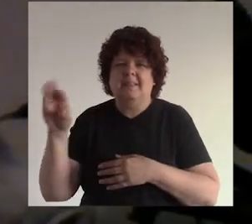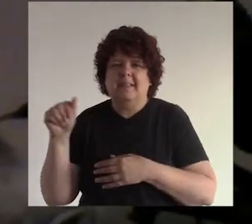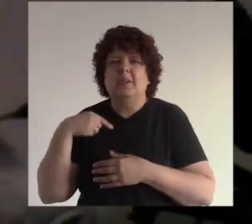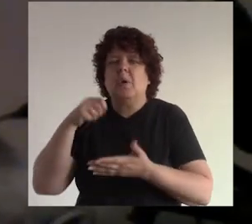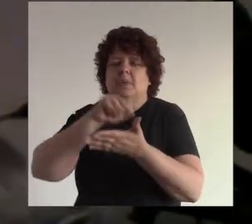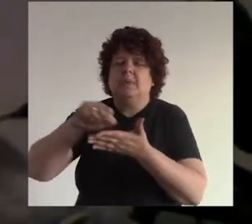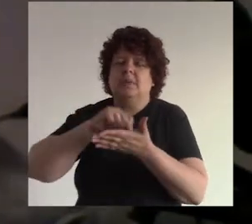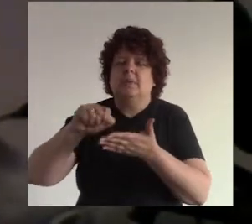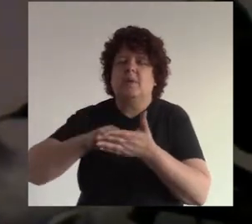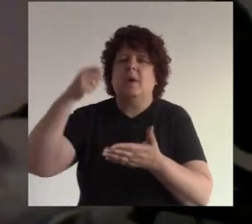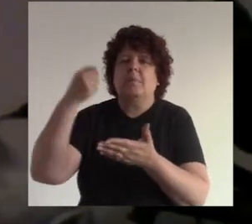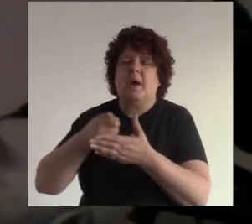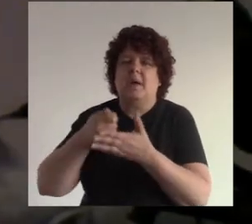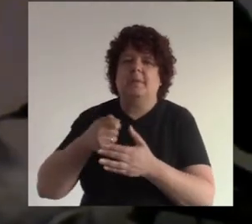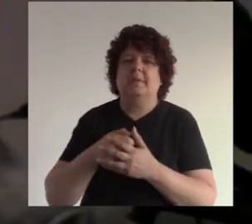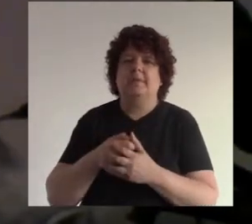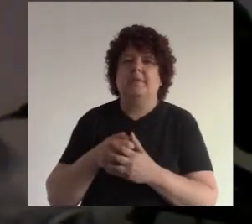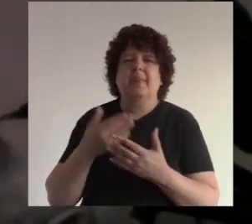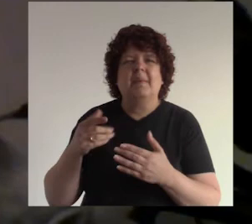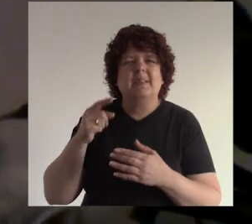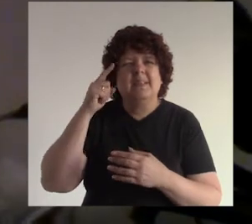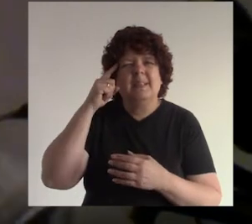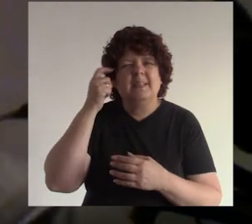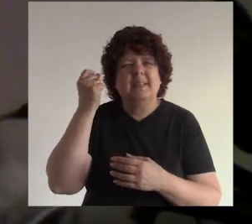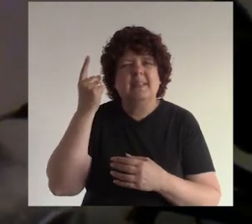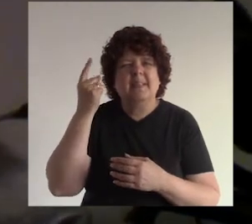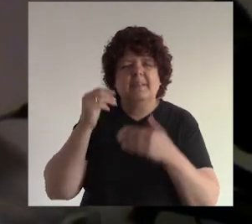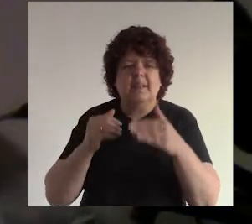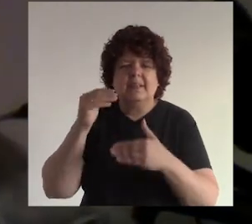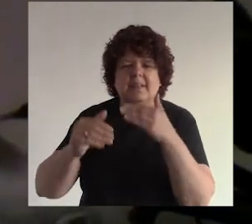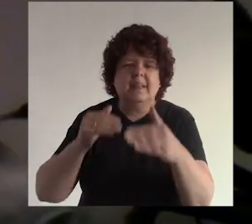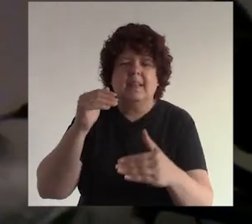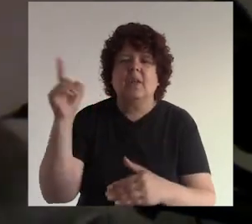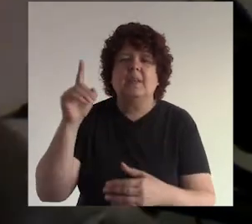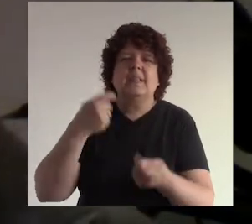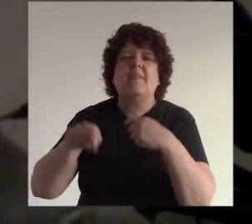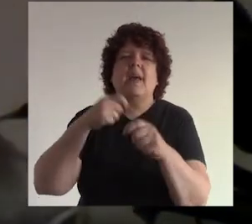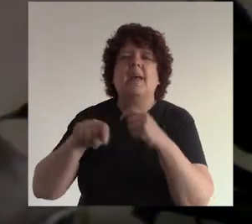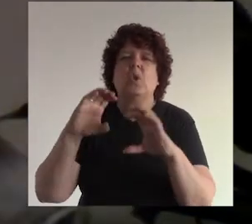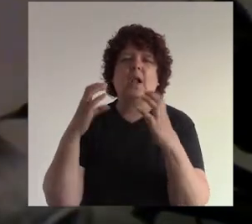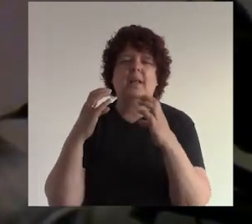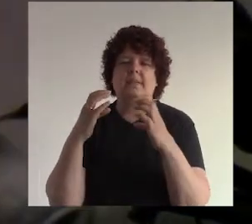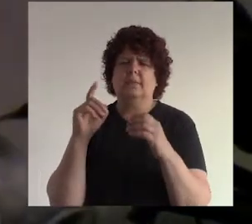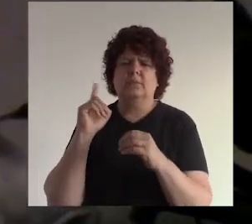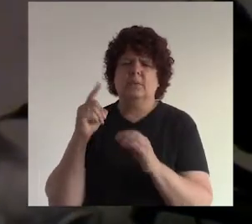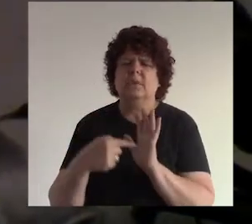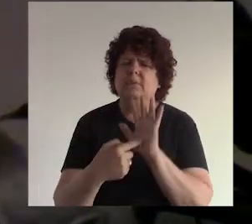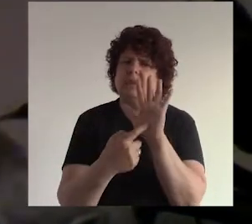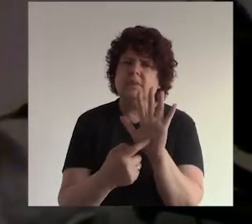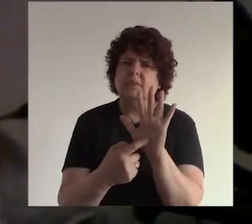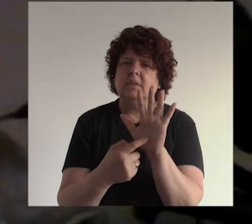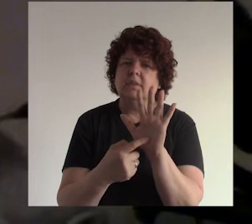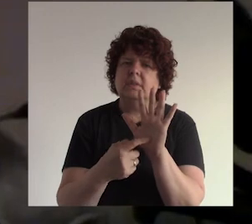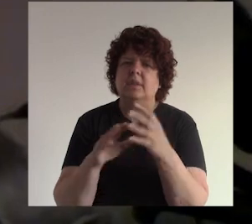me voy a inscribir ¿ven? ¿se dan cuenta de la secuencia? o sea él nunca me dijo te vendo un curso él se